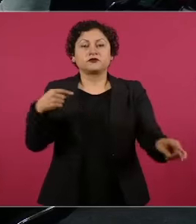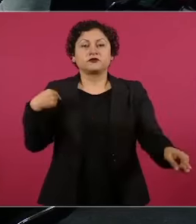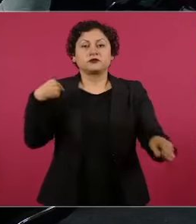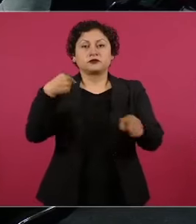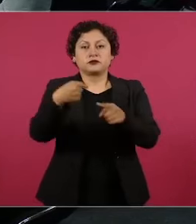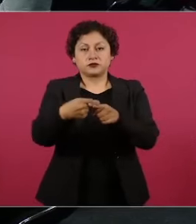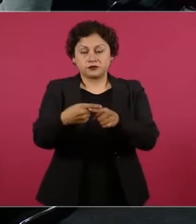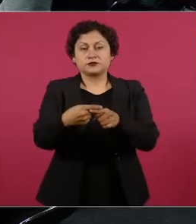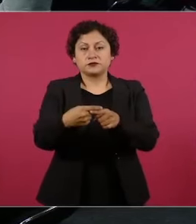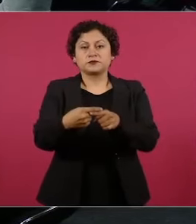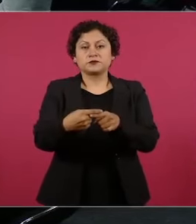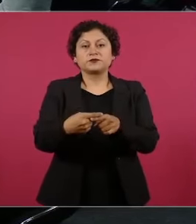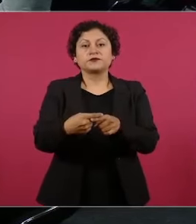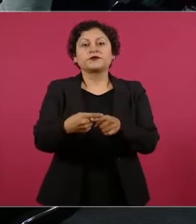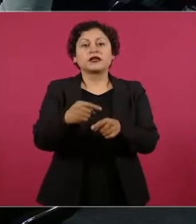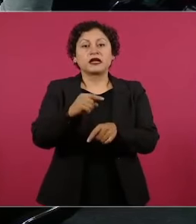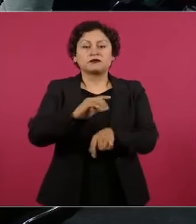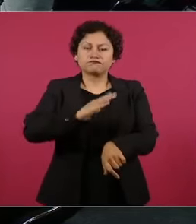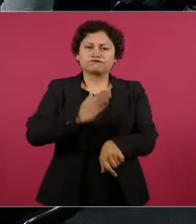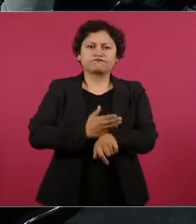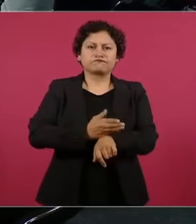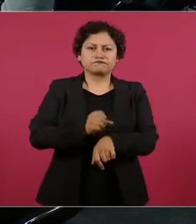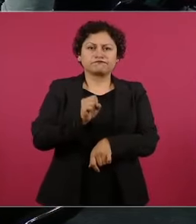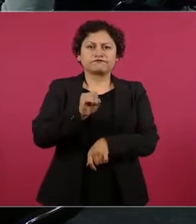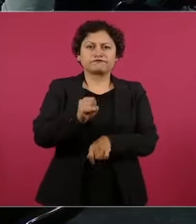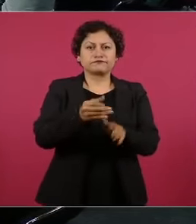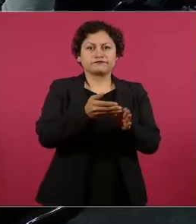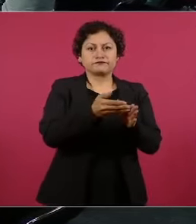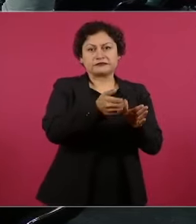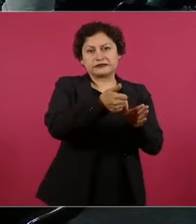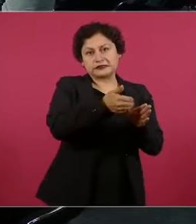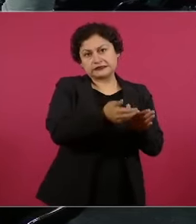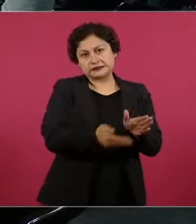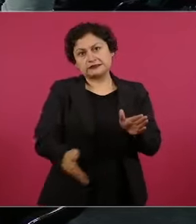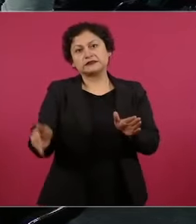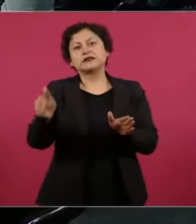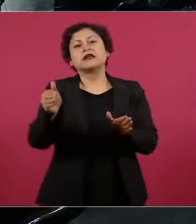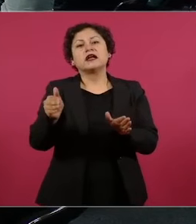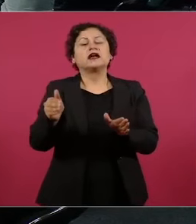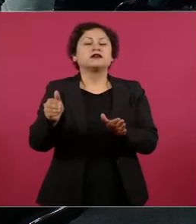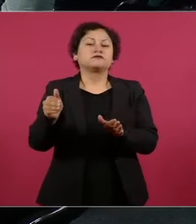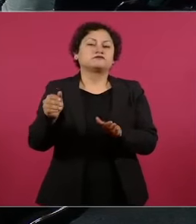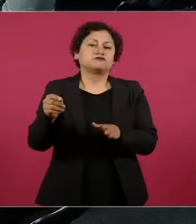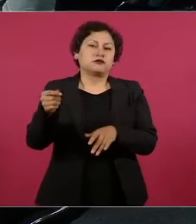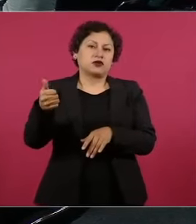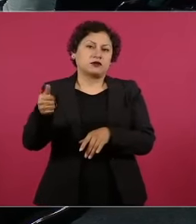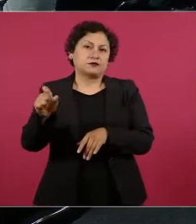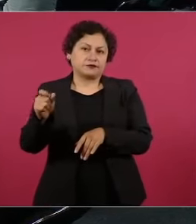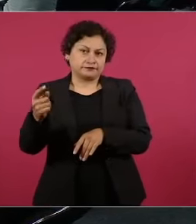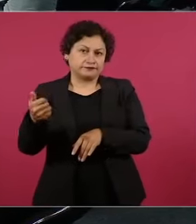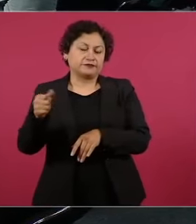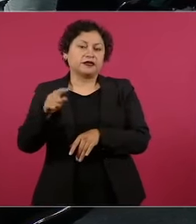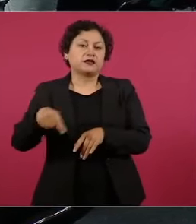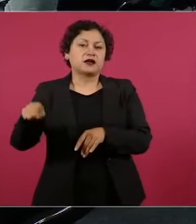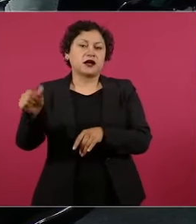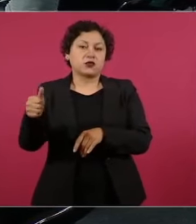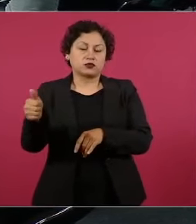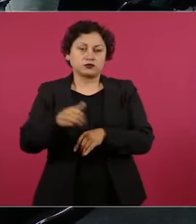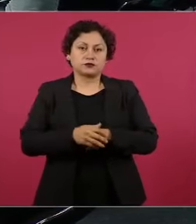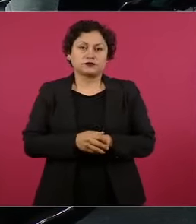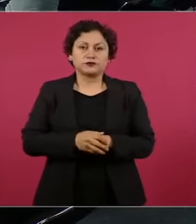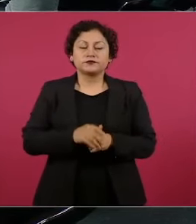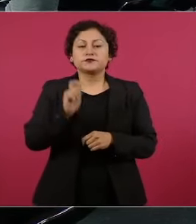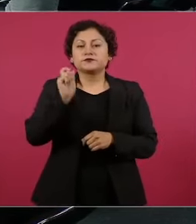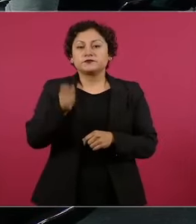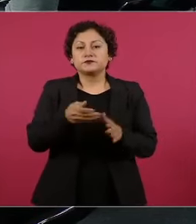del 6 al 9 de agosto del 2024. Adelante. Tenemos siete extradiciones en este periodo. Estos